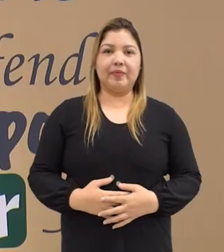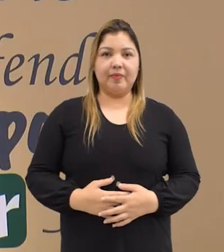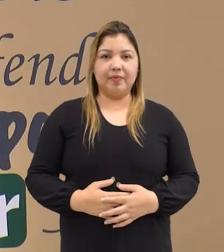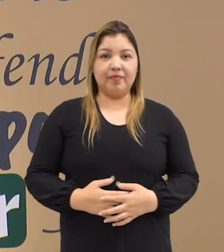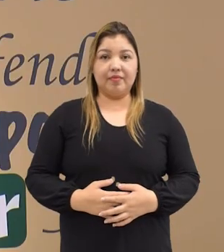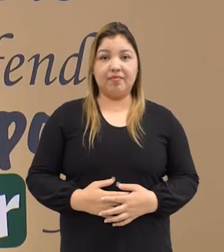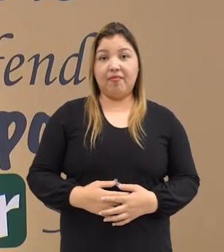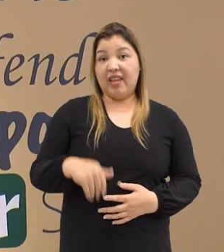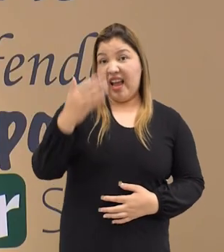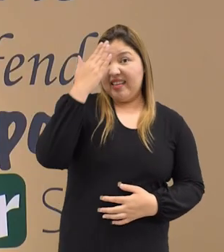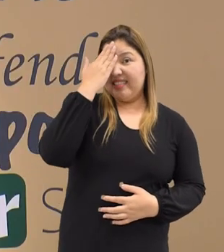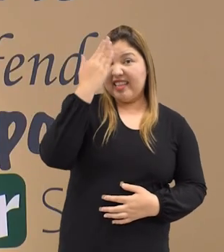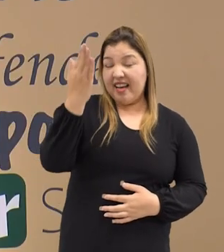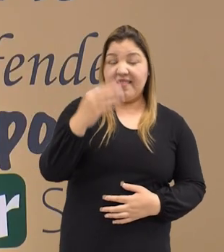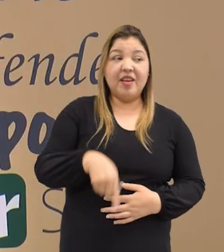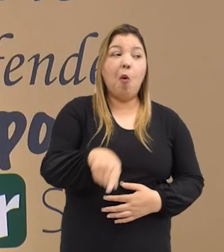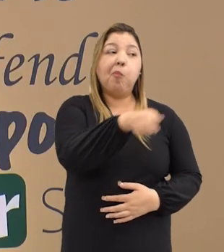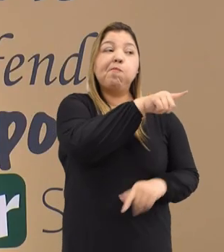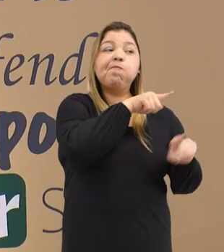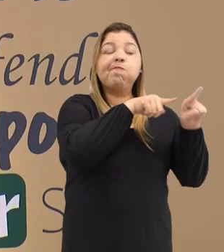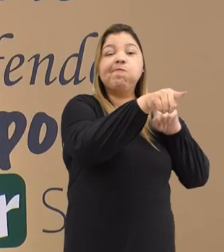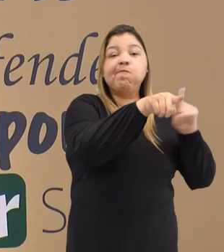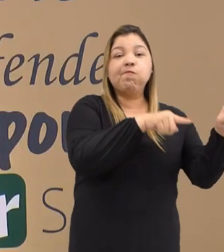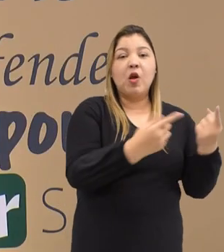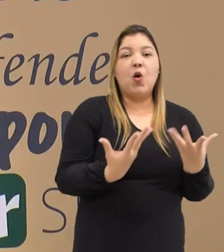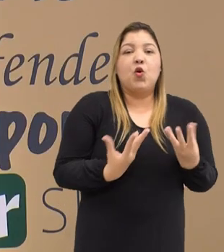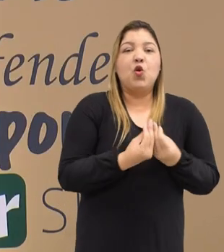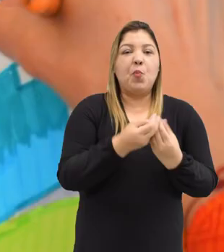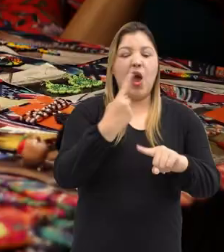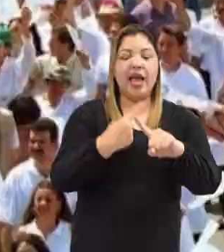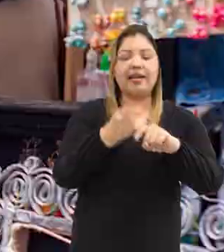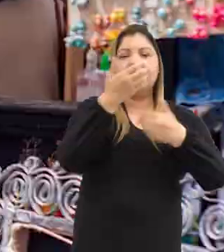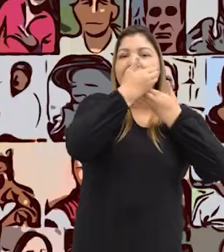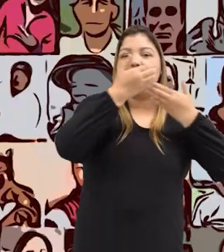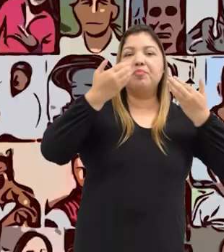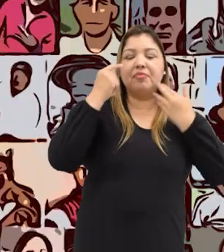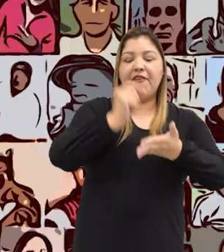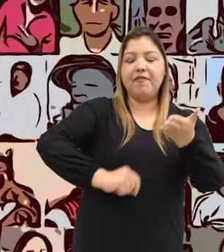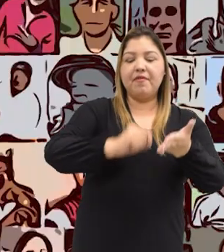¿Sabes qué se dice en la ciudad de las personas que son firmantes de paz?